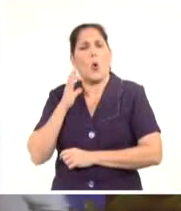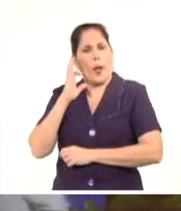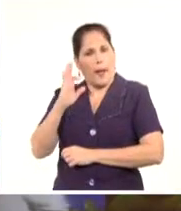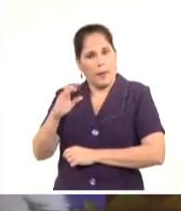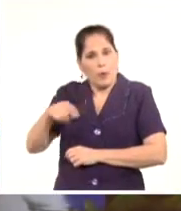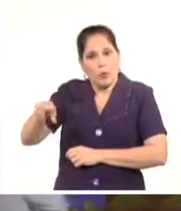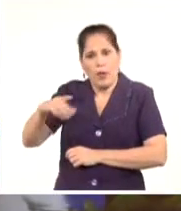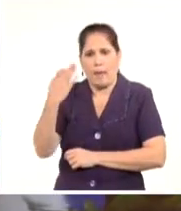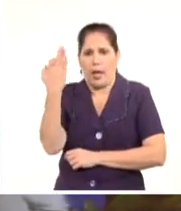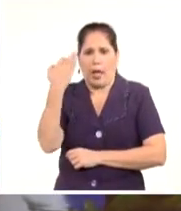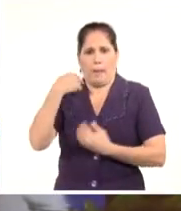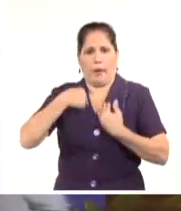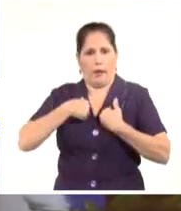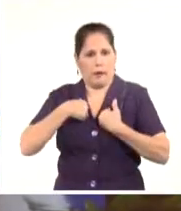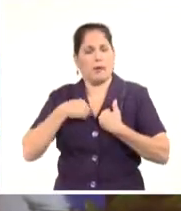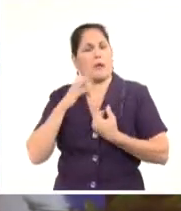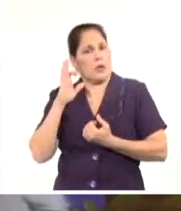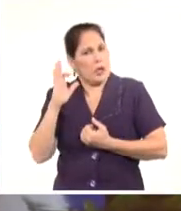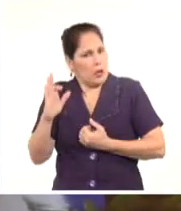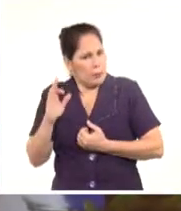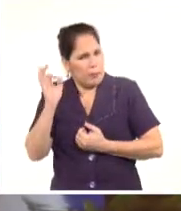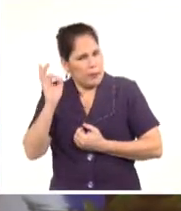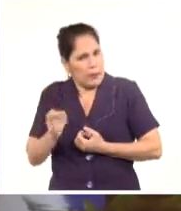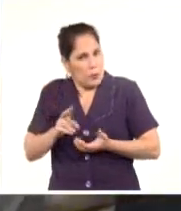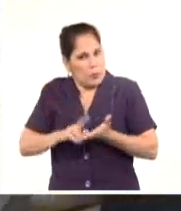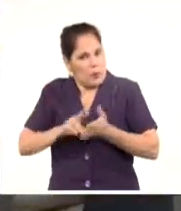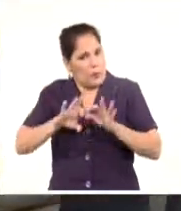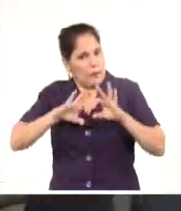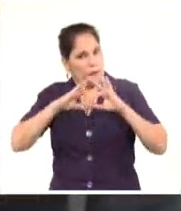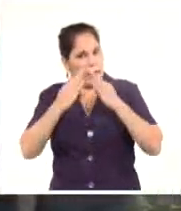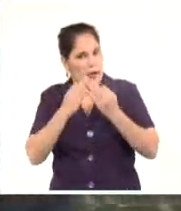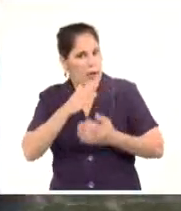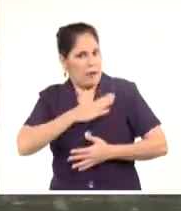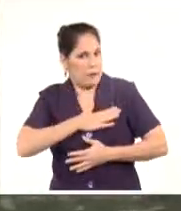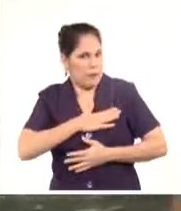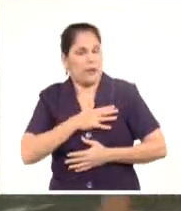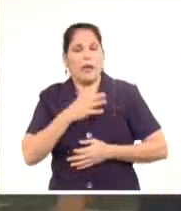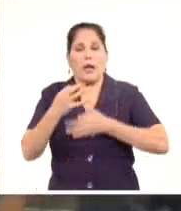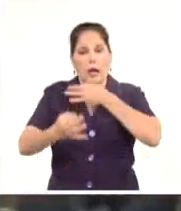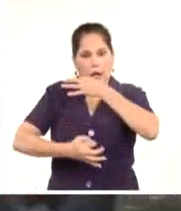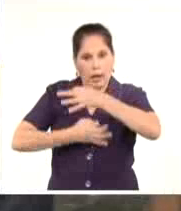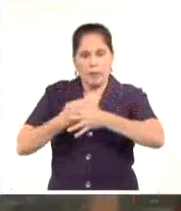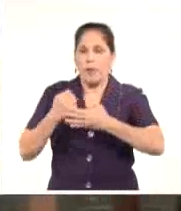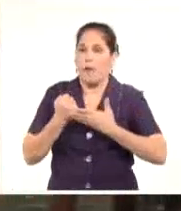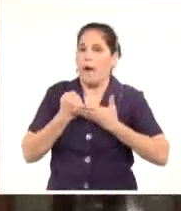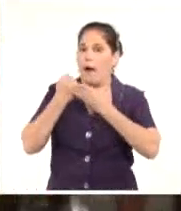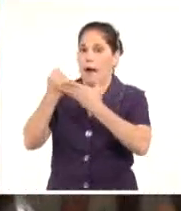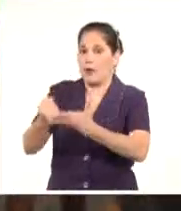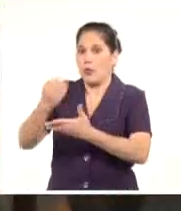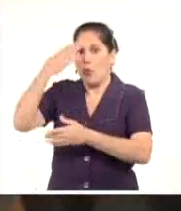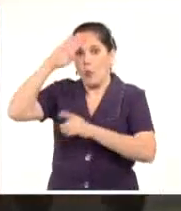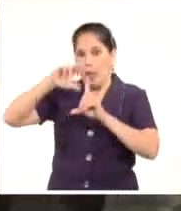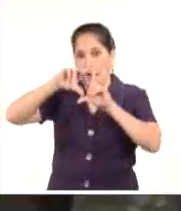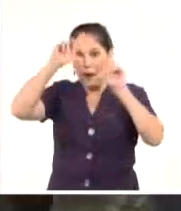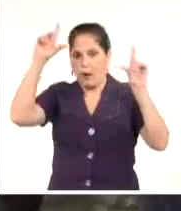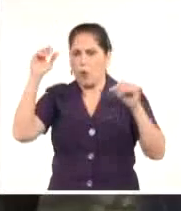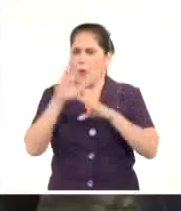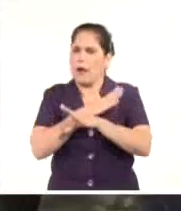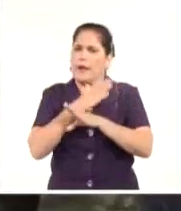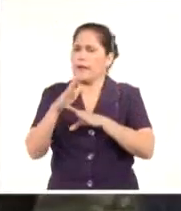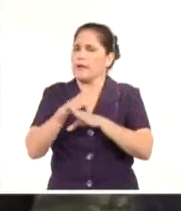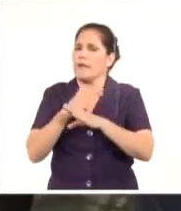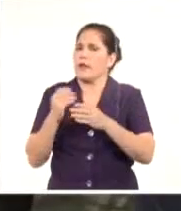se merece y que se le brinda a un miembro de la familia. Al referirse a su postura de apoyo a la mayor de las Antillas en diversos foros